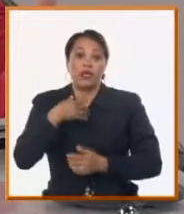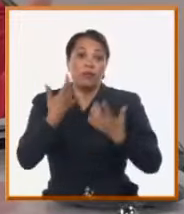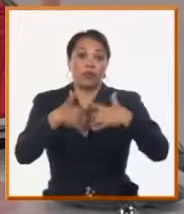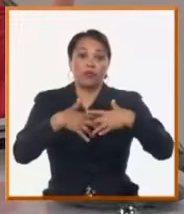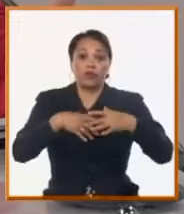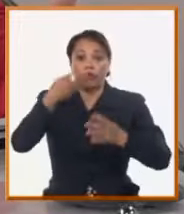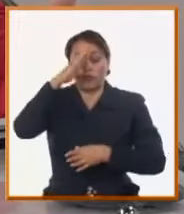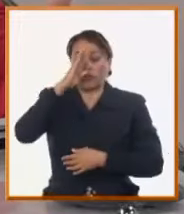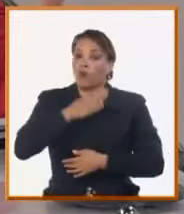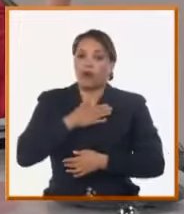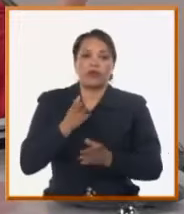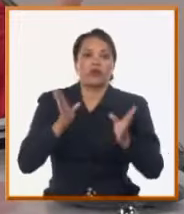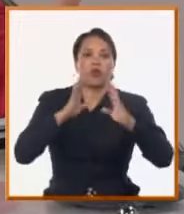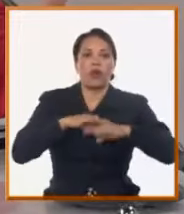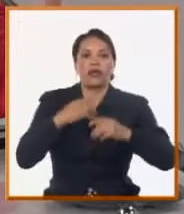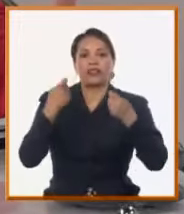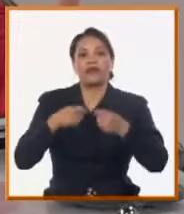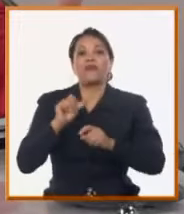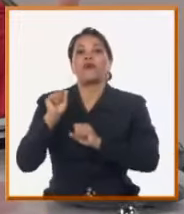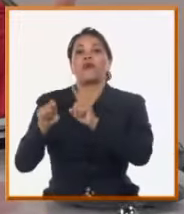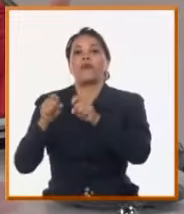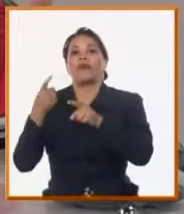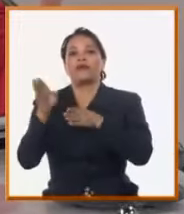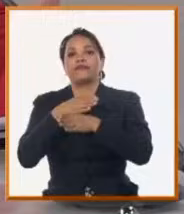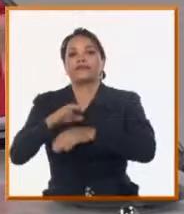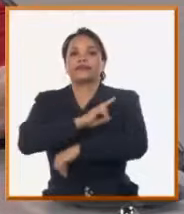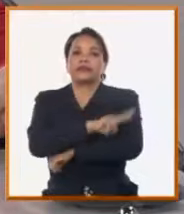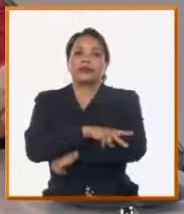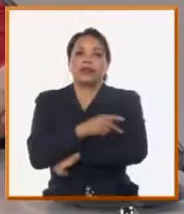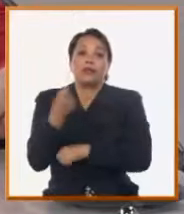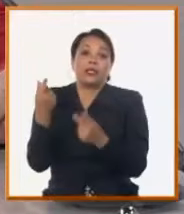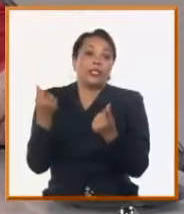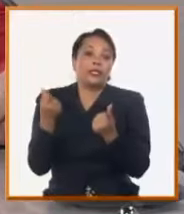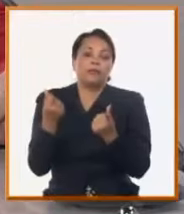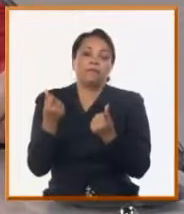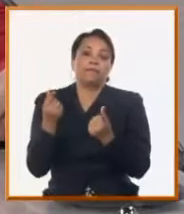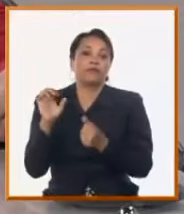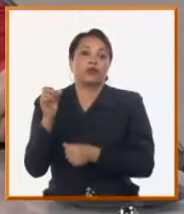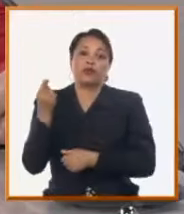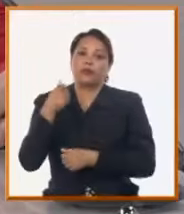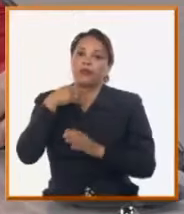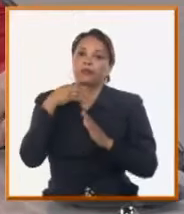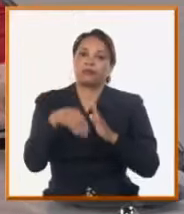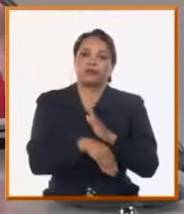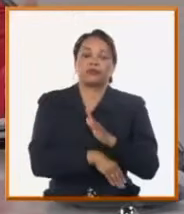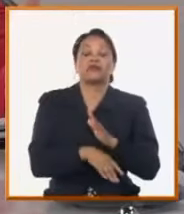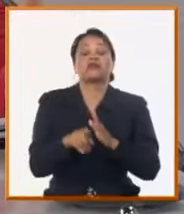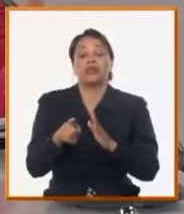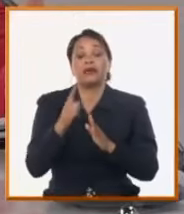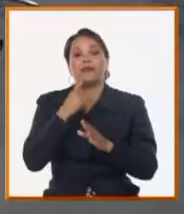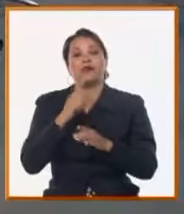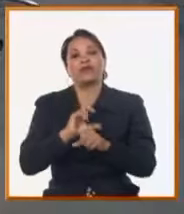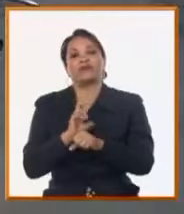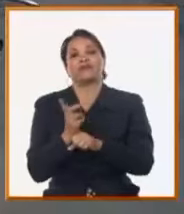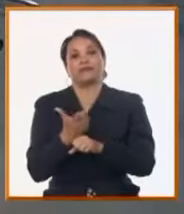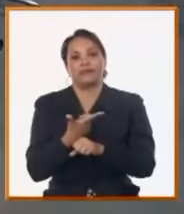y por supuesto, no hemos tenido todavía, no hemos tenido la respuesta de los desayunos. Y ahí es